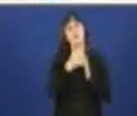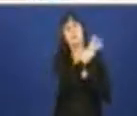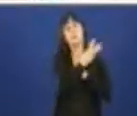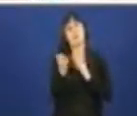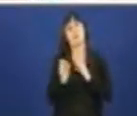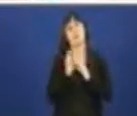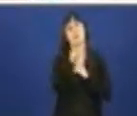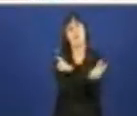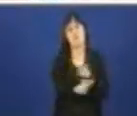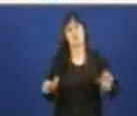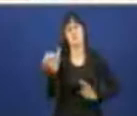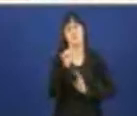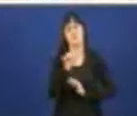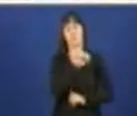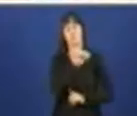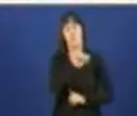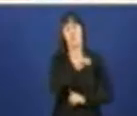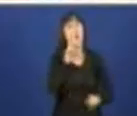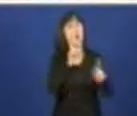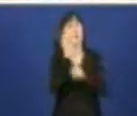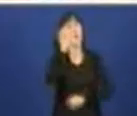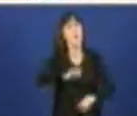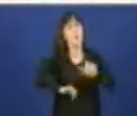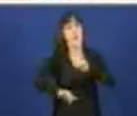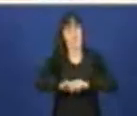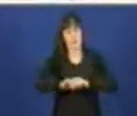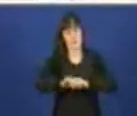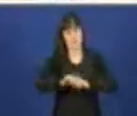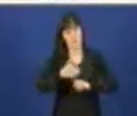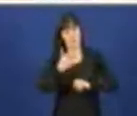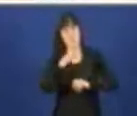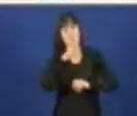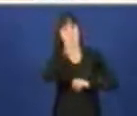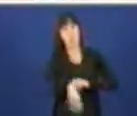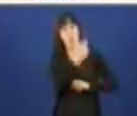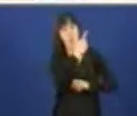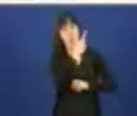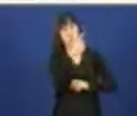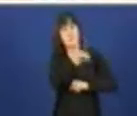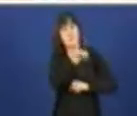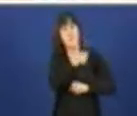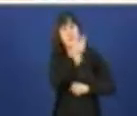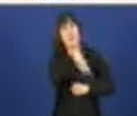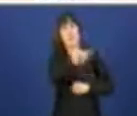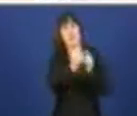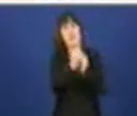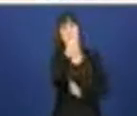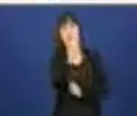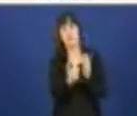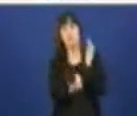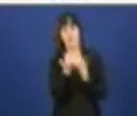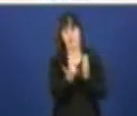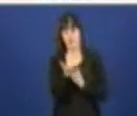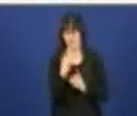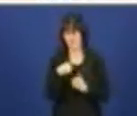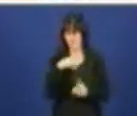agardando por unha operación e que agardaban unha media de 121 días de espera. Esa foi a herdanza